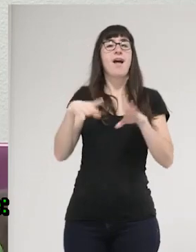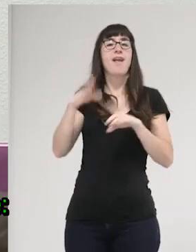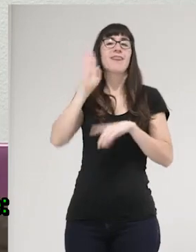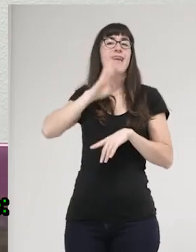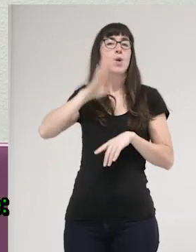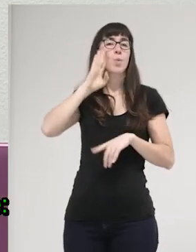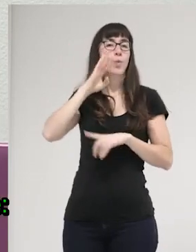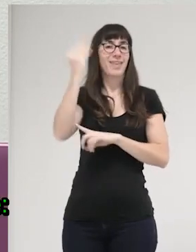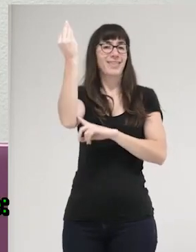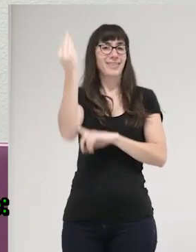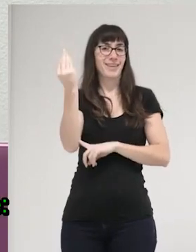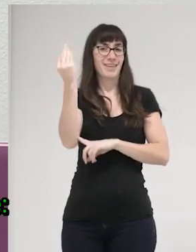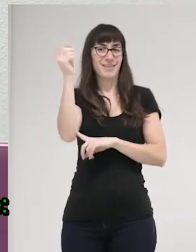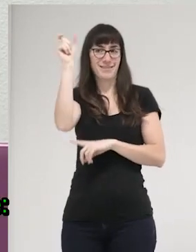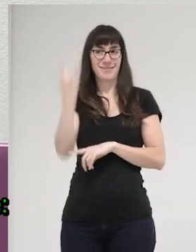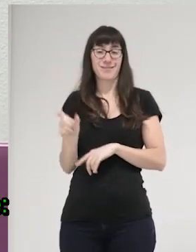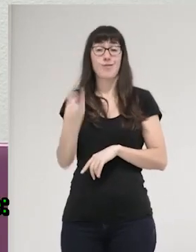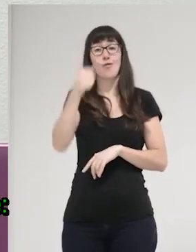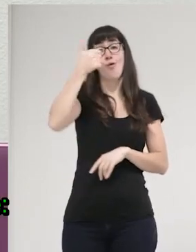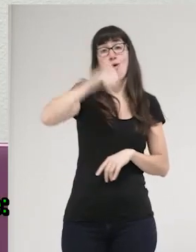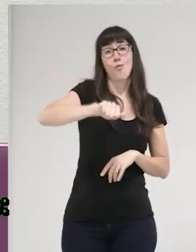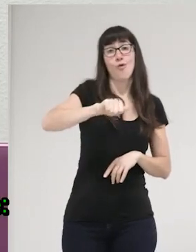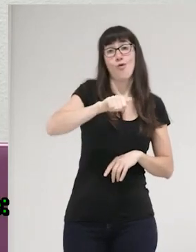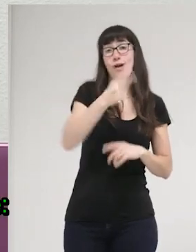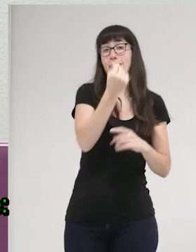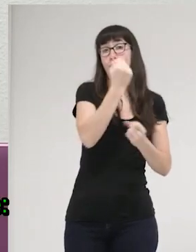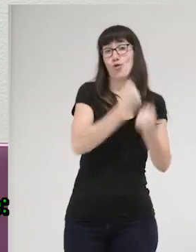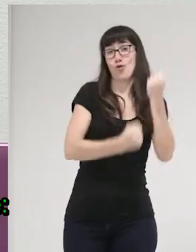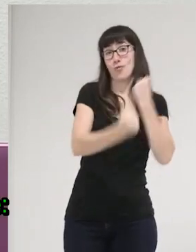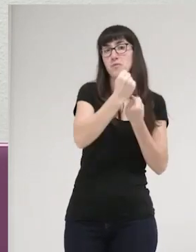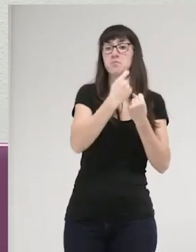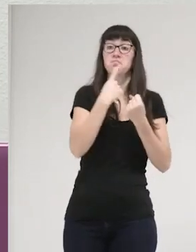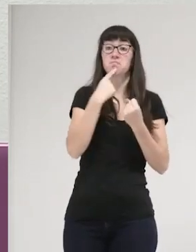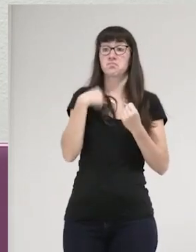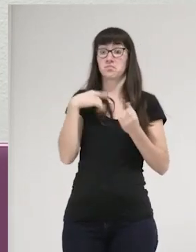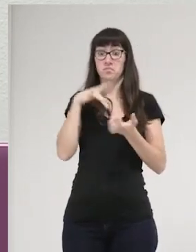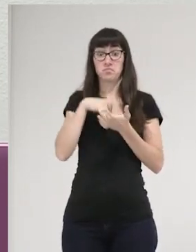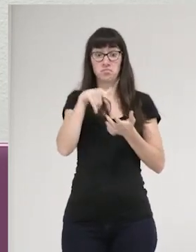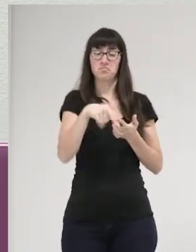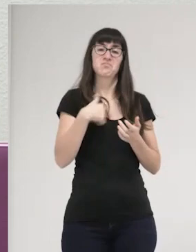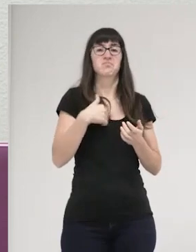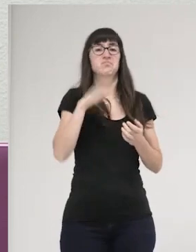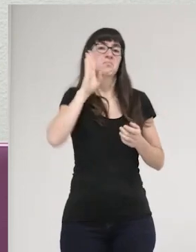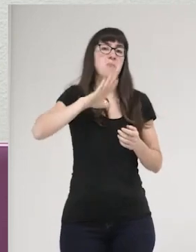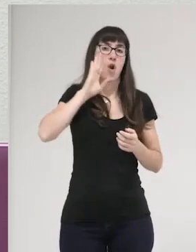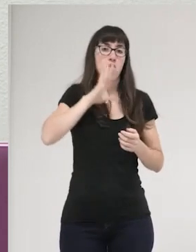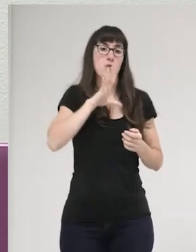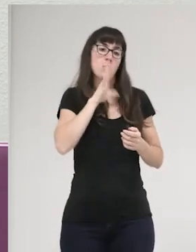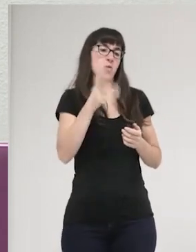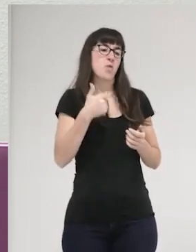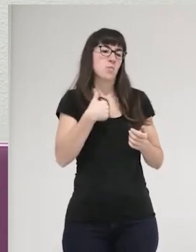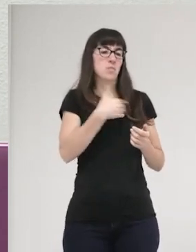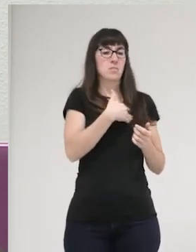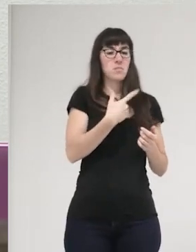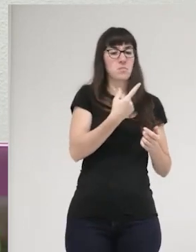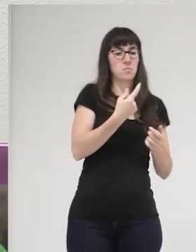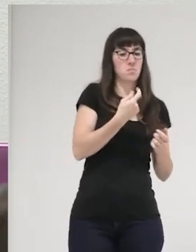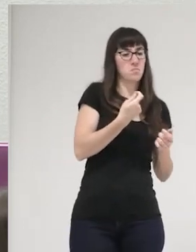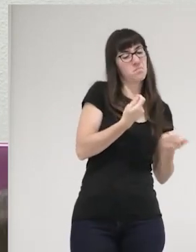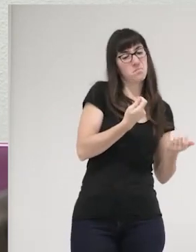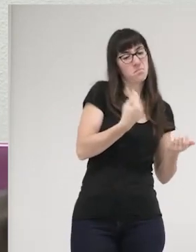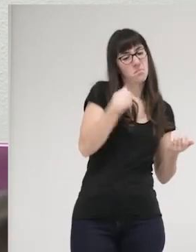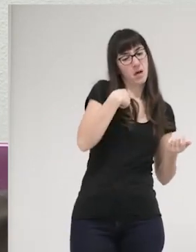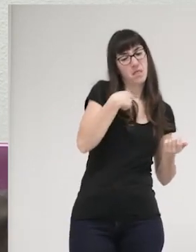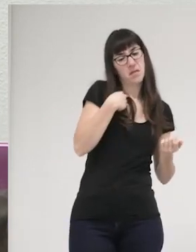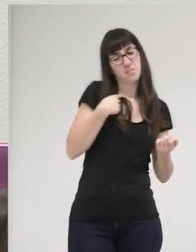el cual, este homo economicus que dice, bueno, yo, ante esta situación voy a delinquir porque hago una valoración racional de costes y beneficios, me sale más a